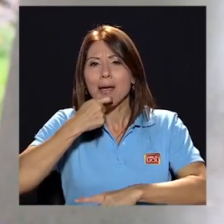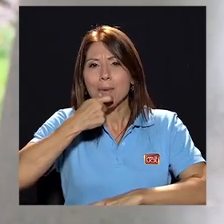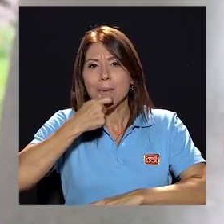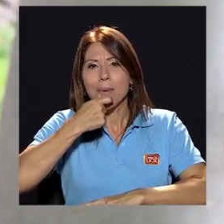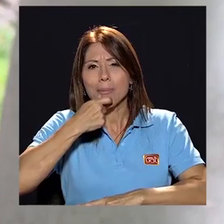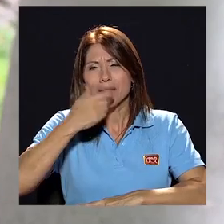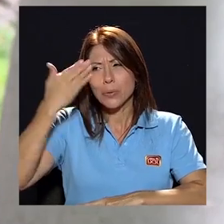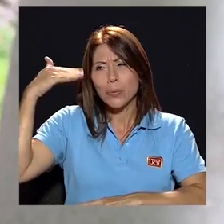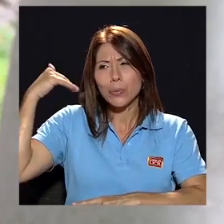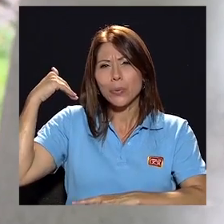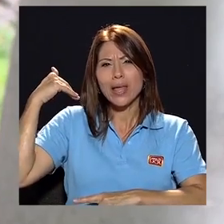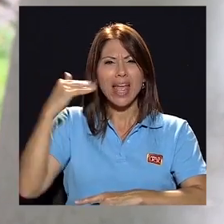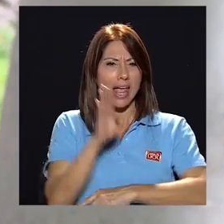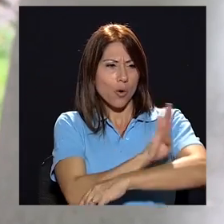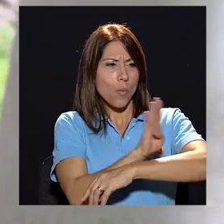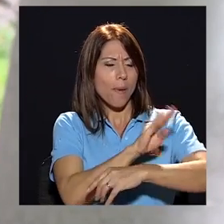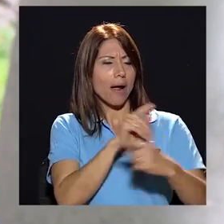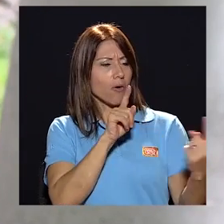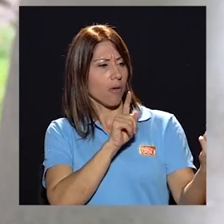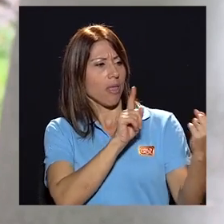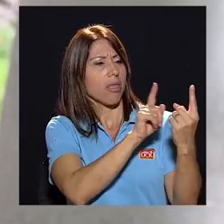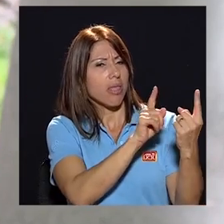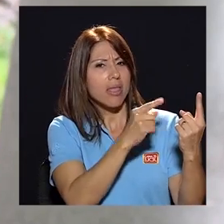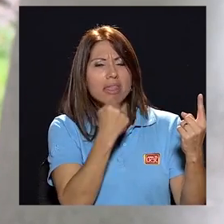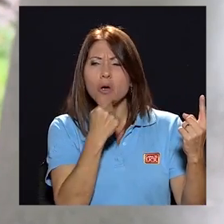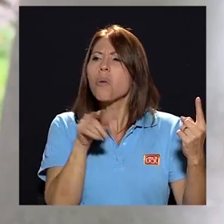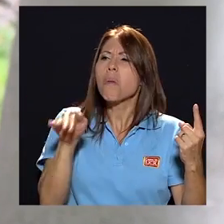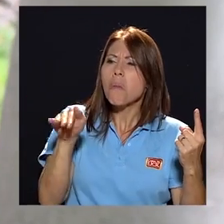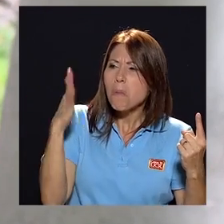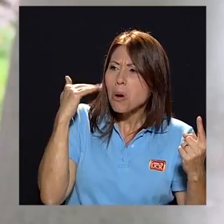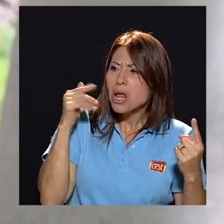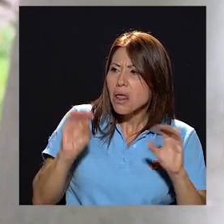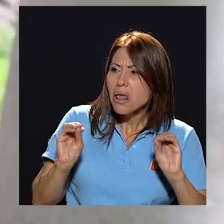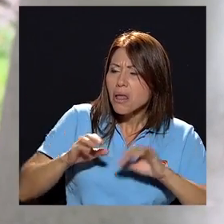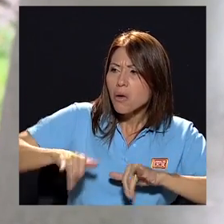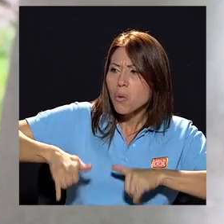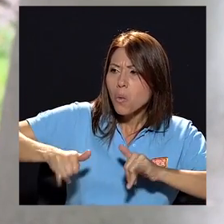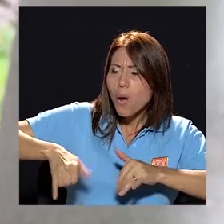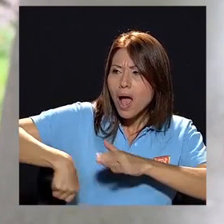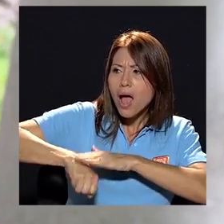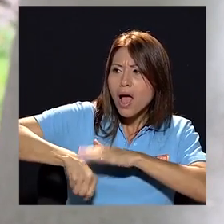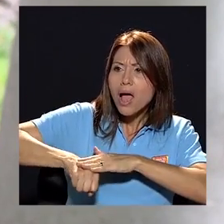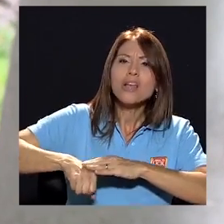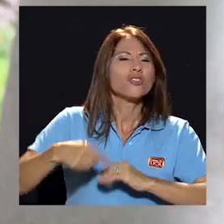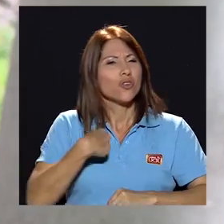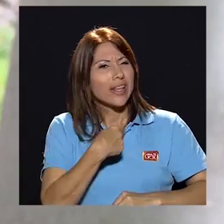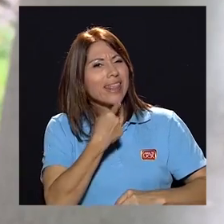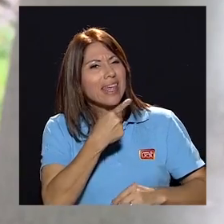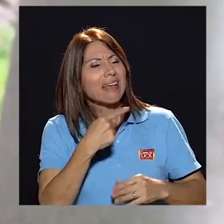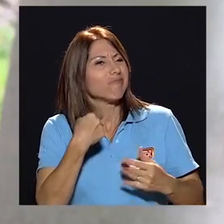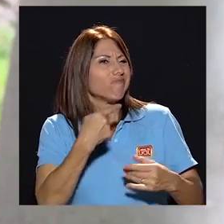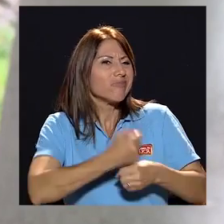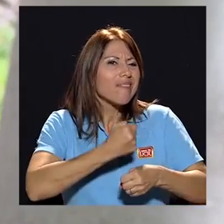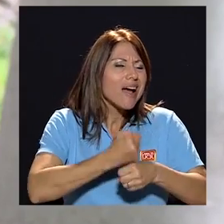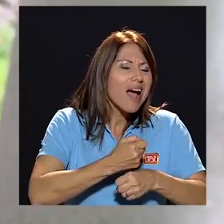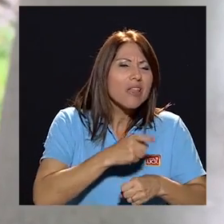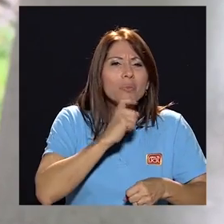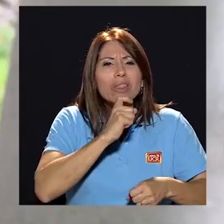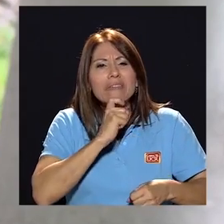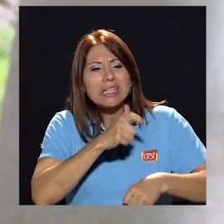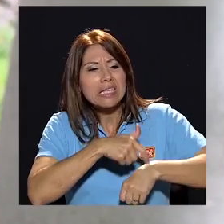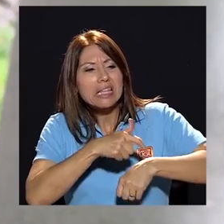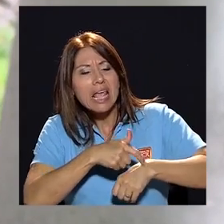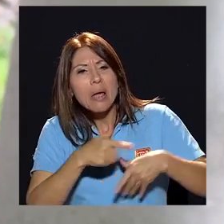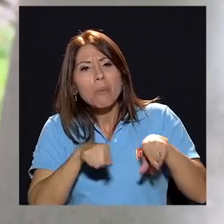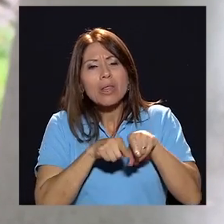se topó conmigo en un banco y me dijo Pedro no te volví a ver en las canchas que pasó con vos y le comenté que estaba aquí trabajando que era muy difícil el tiempo que una